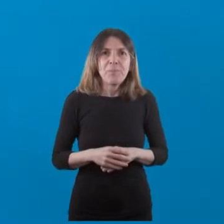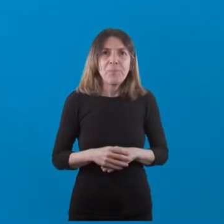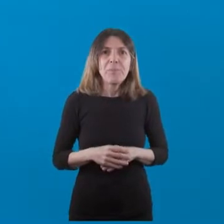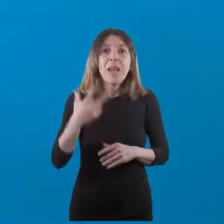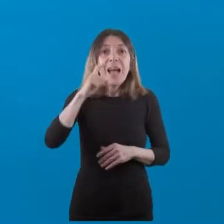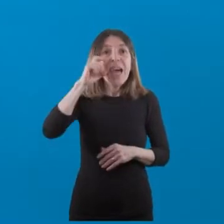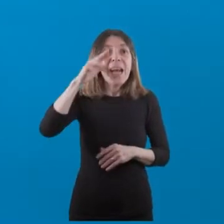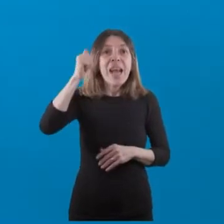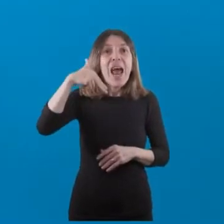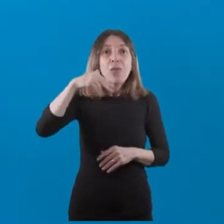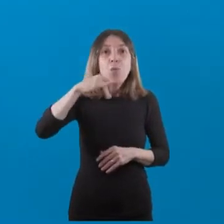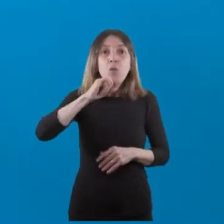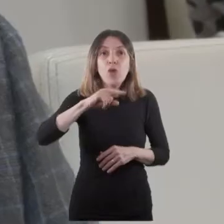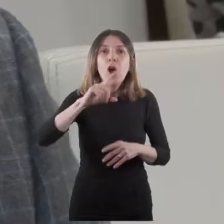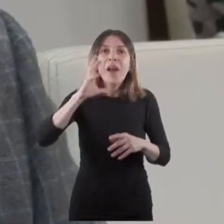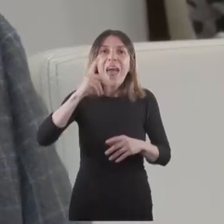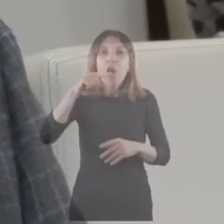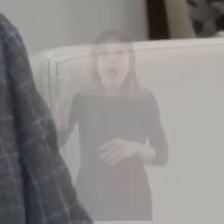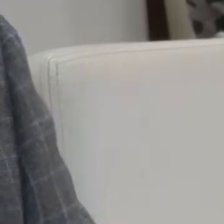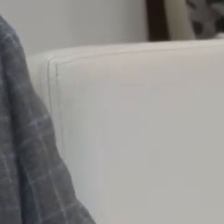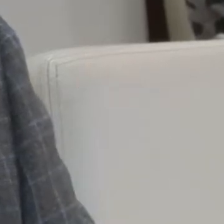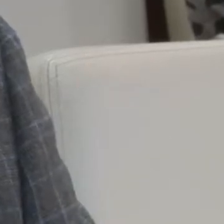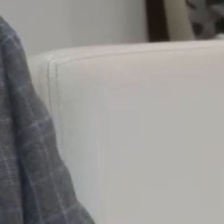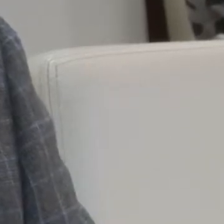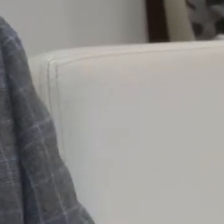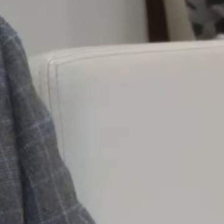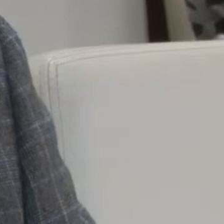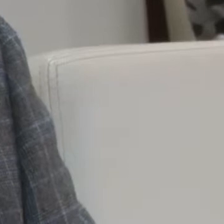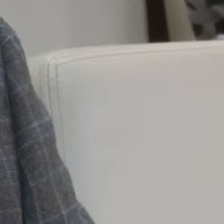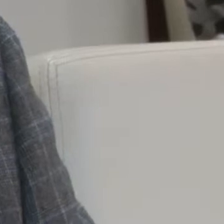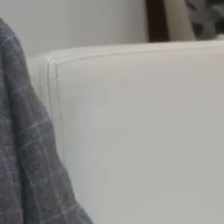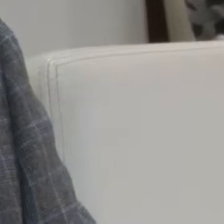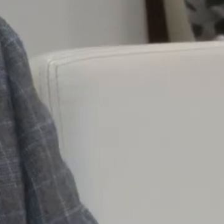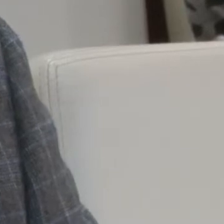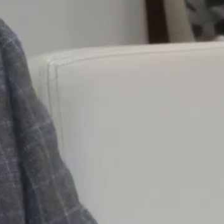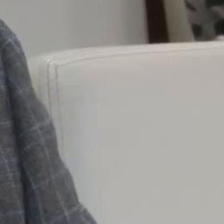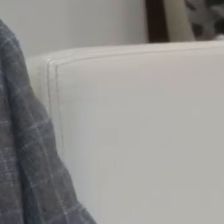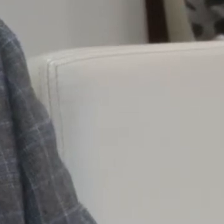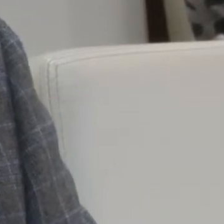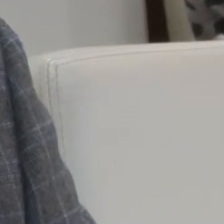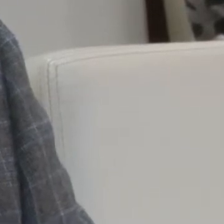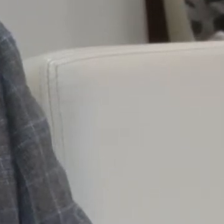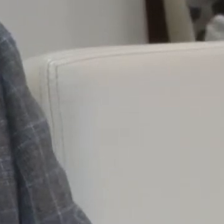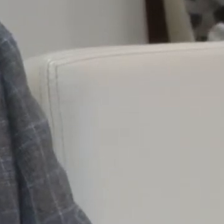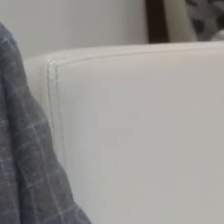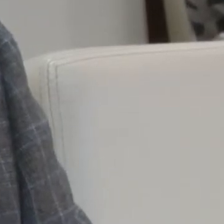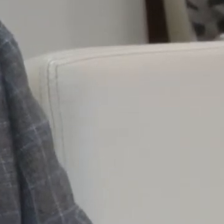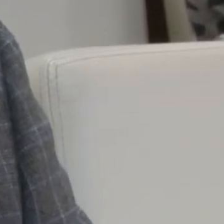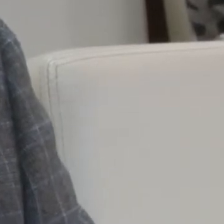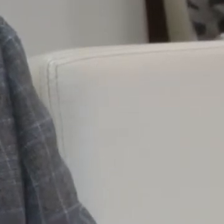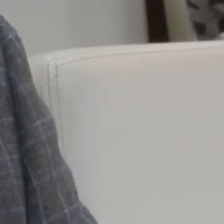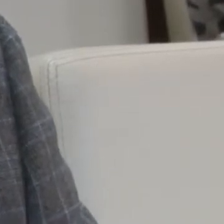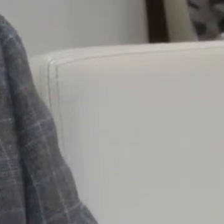Hernán Mundo, de Radio Nacional. ¿Qué tal, Gabriela? Buen día. Retomo la pregunta de la colega vinculada a la cuestión económica y sobre todo a la figura de Martín